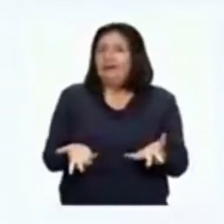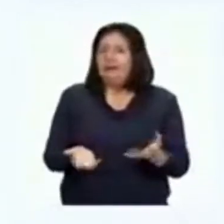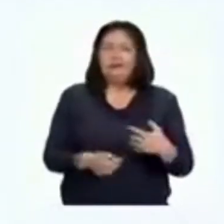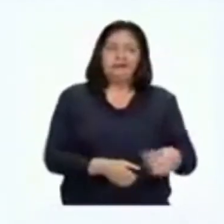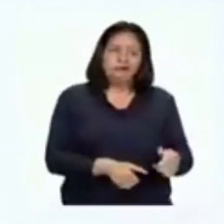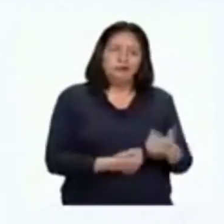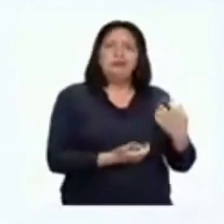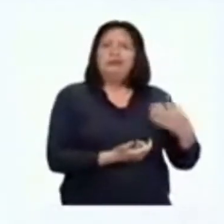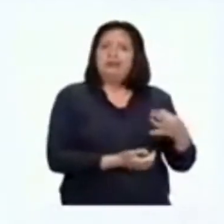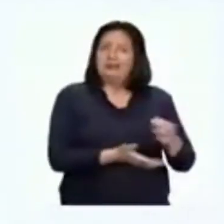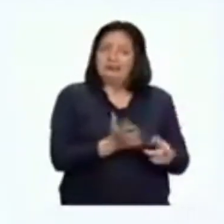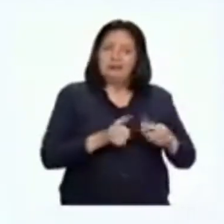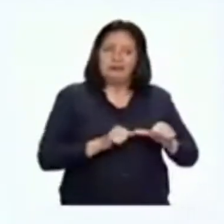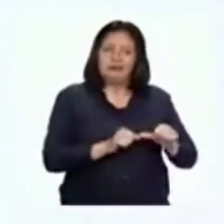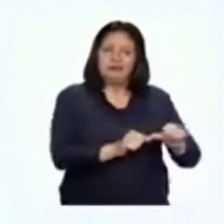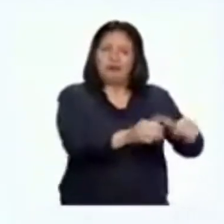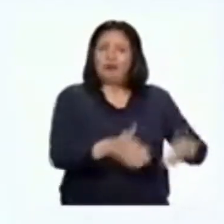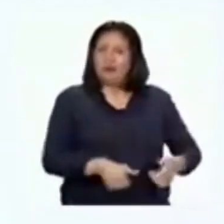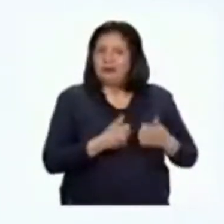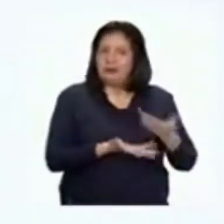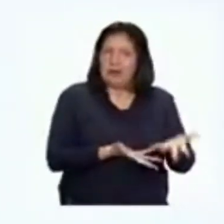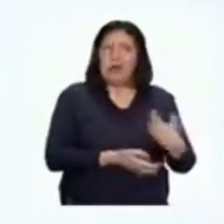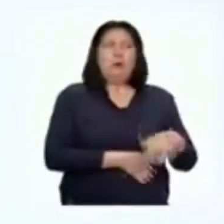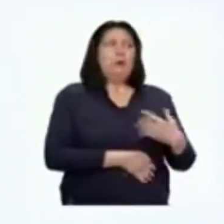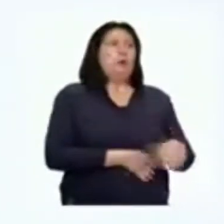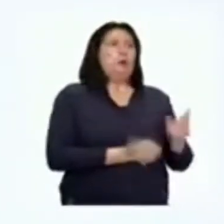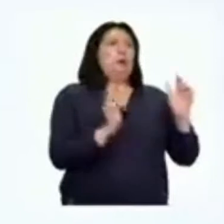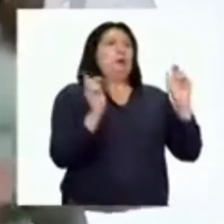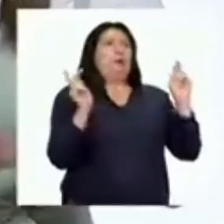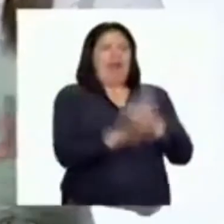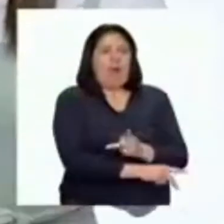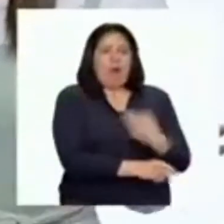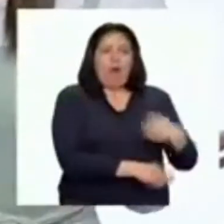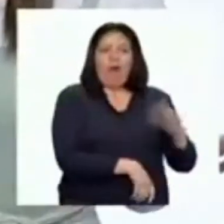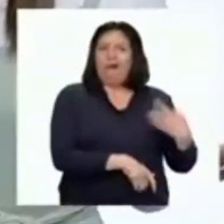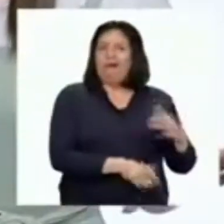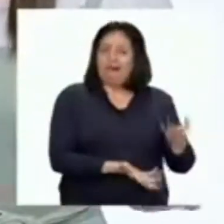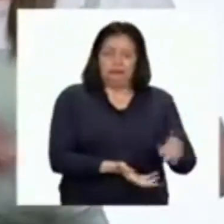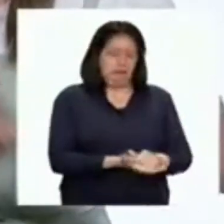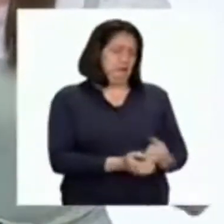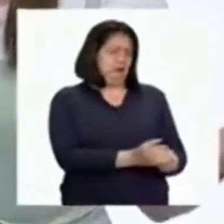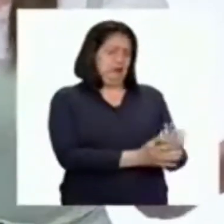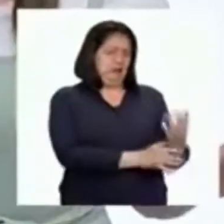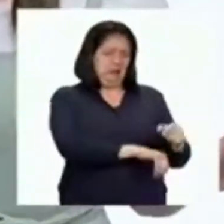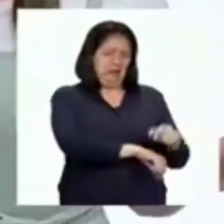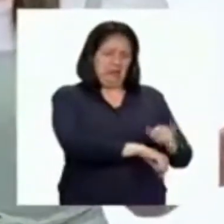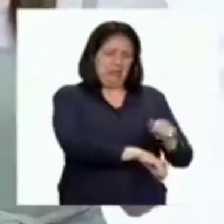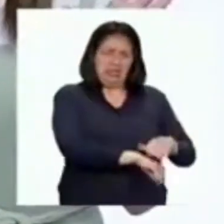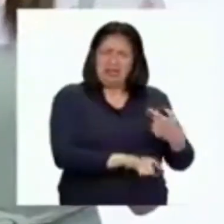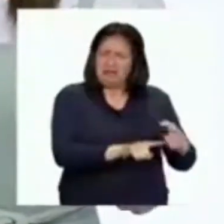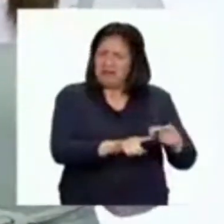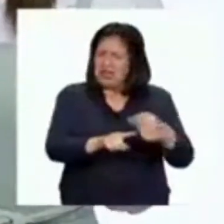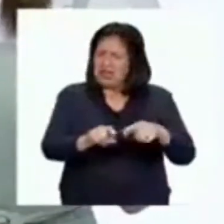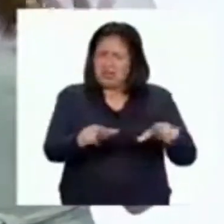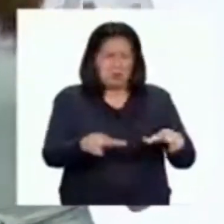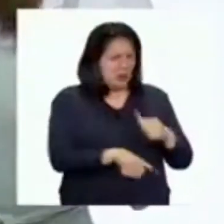la forma de perdurar y extenderse, incluso en las peores condiciones. Estas plantitas están en todas partes.